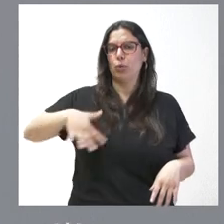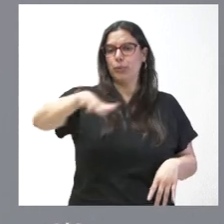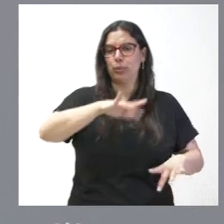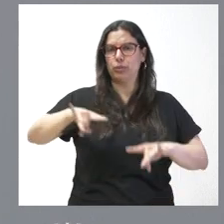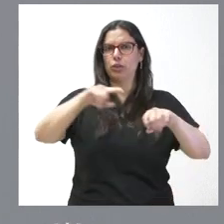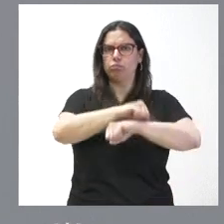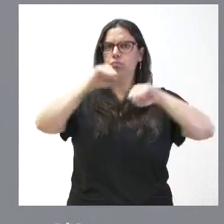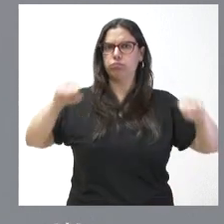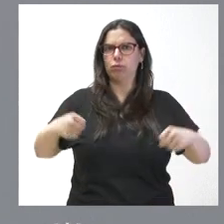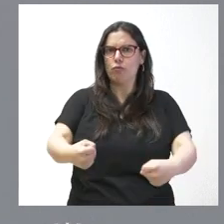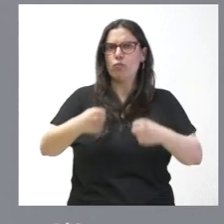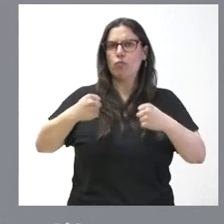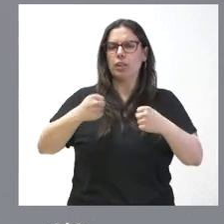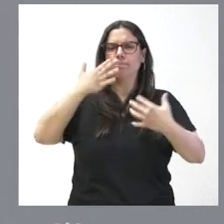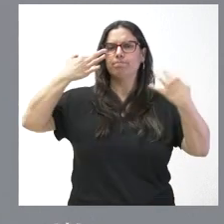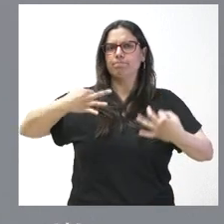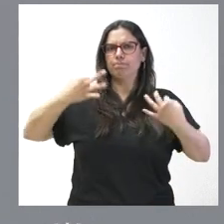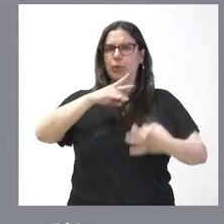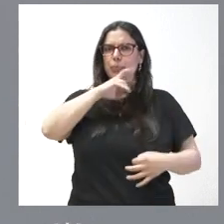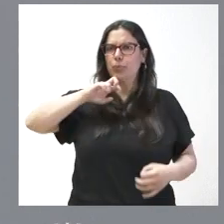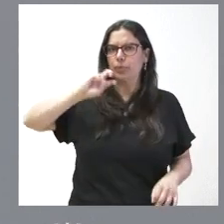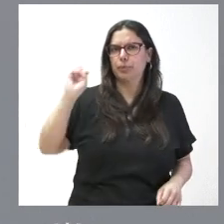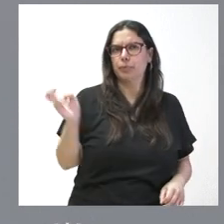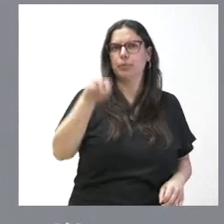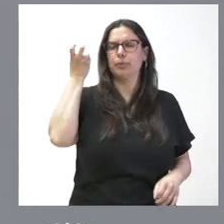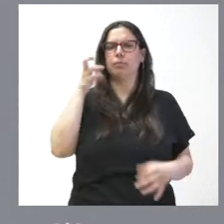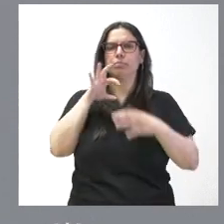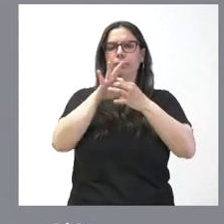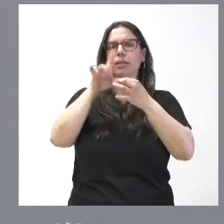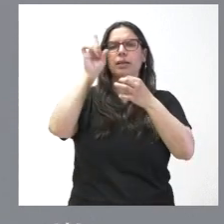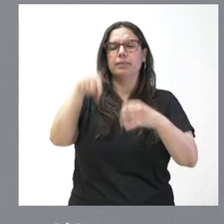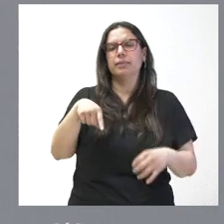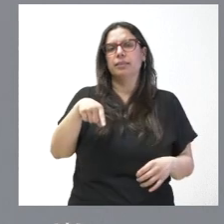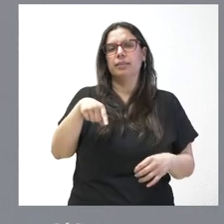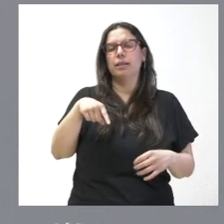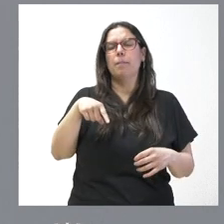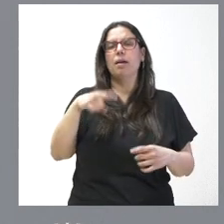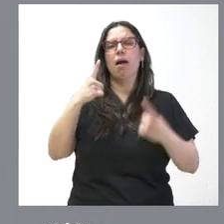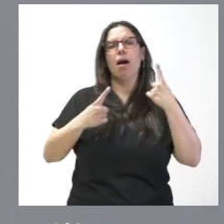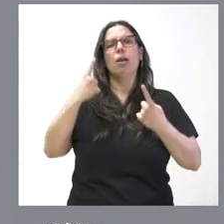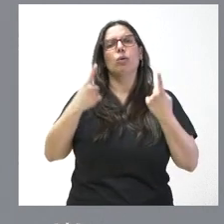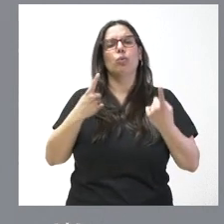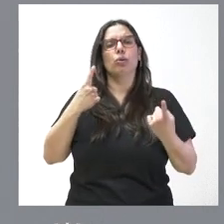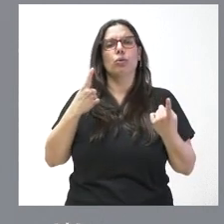superficie forestal y garantizando su diversidad y vinculado también a algunos de los